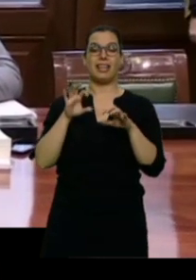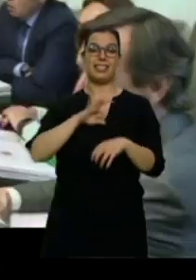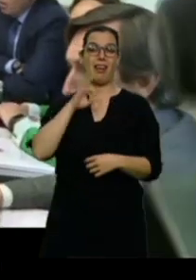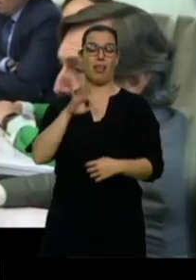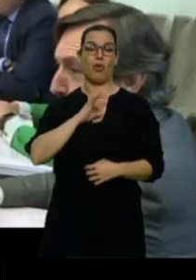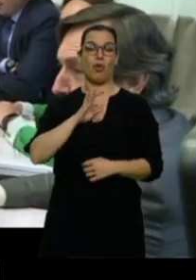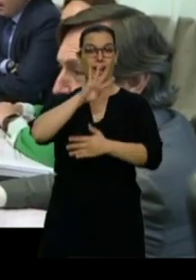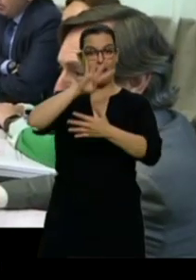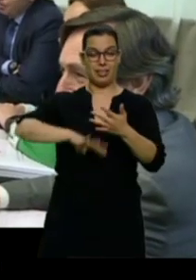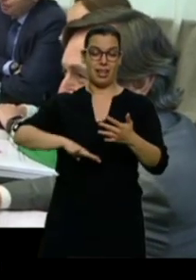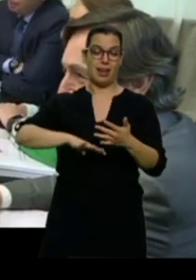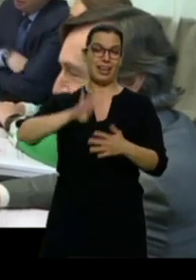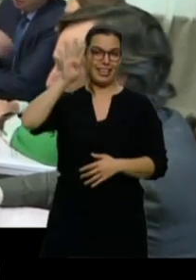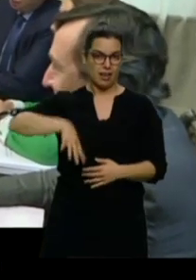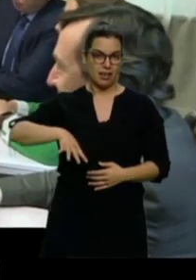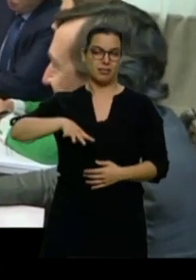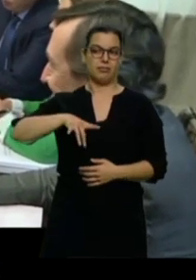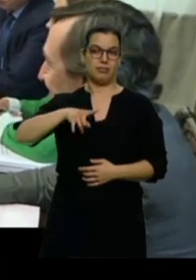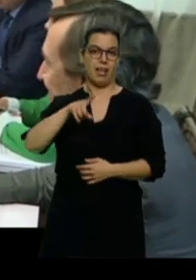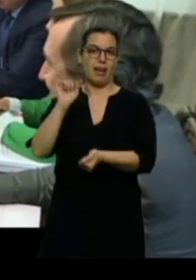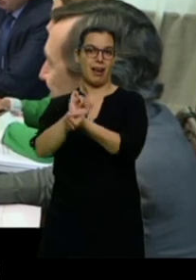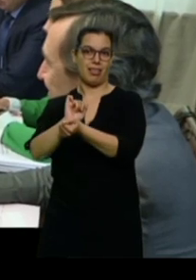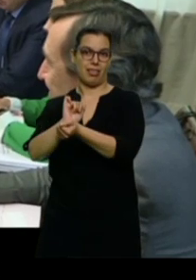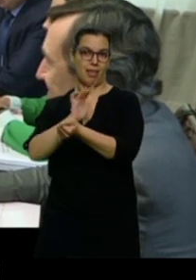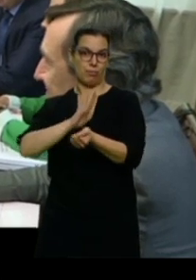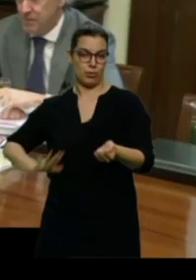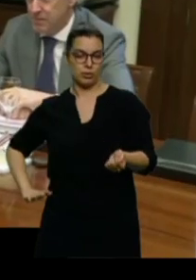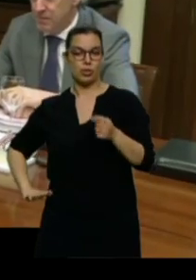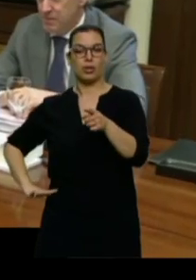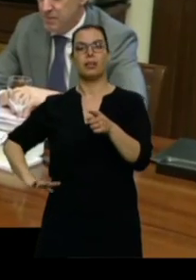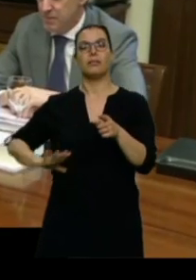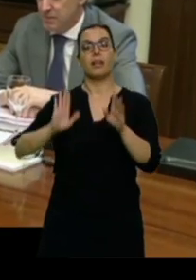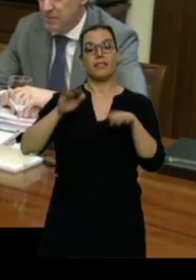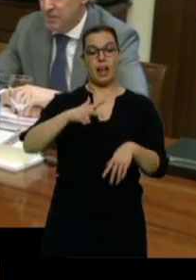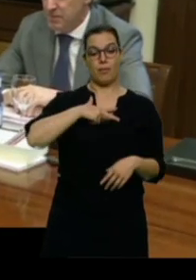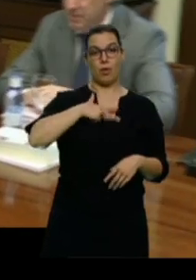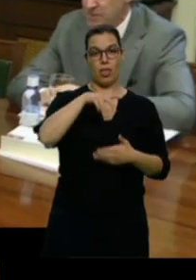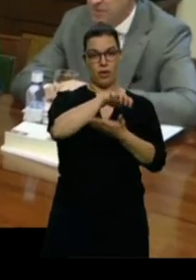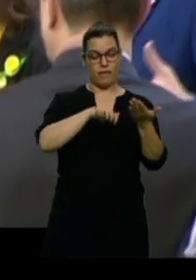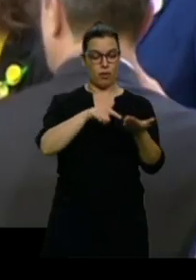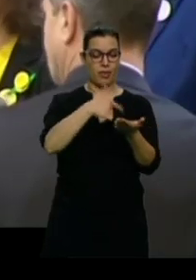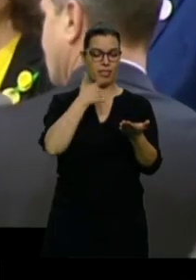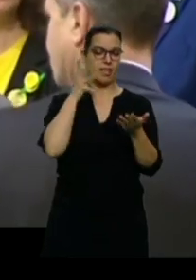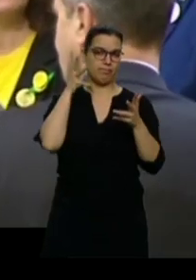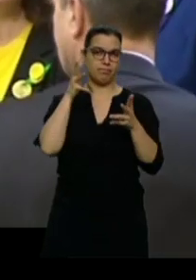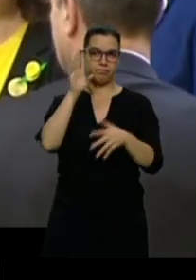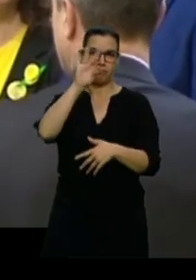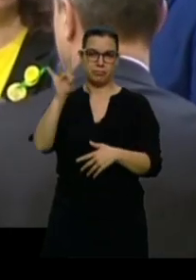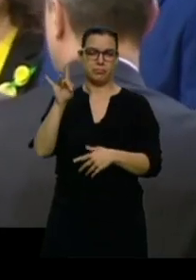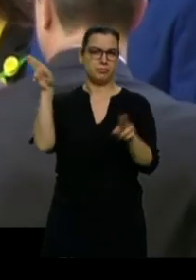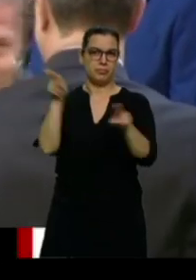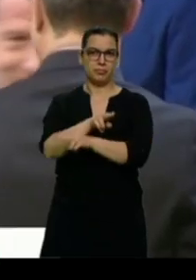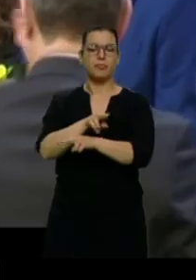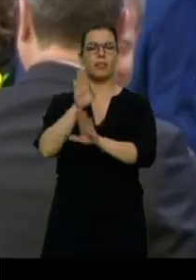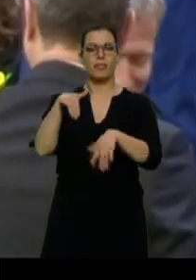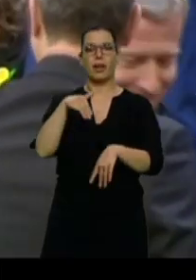suspendido a Raúl Romeva tras leer un informe de los letrados que recomendaba hacerlo. Ha tomado esta decisión con los votos de PSOE, IPP